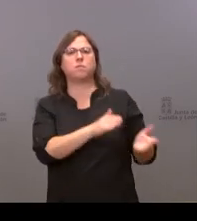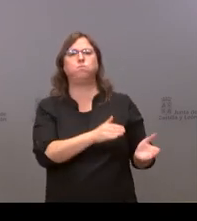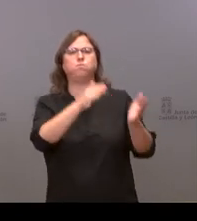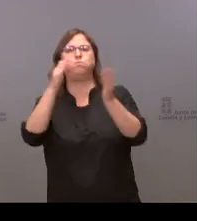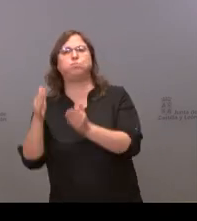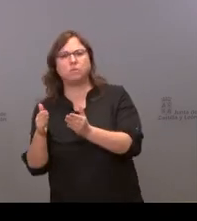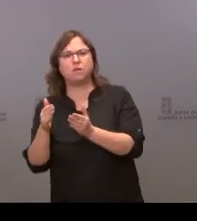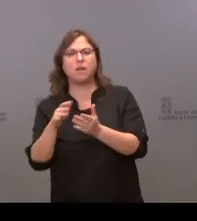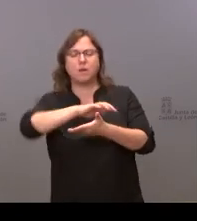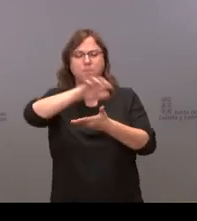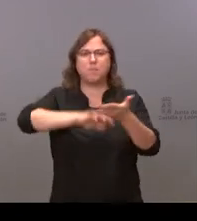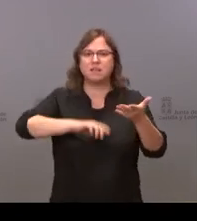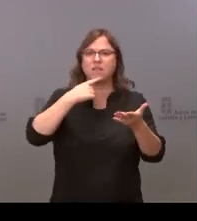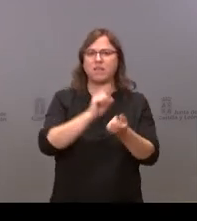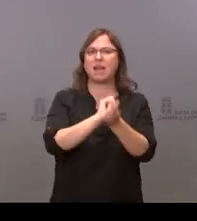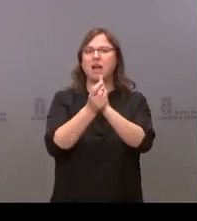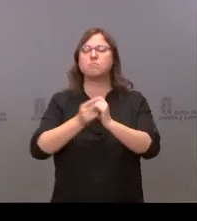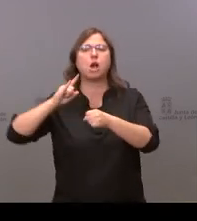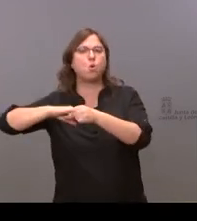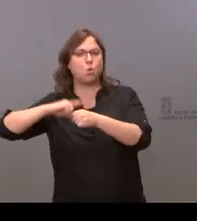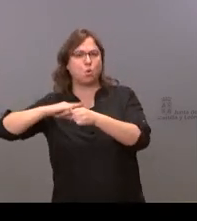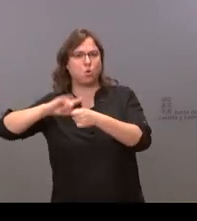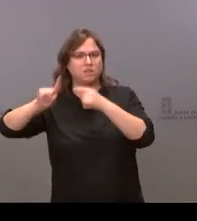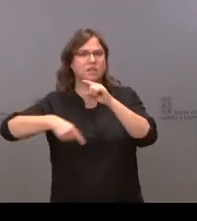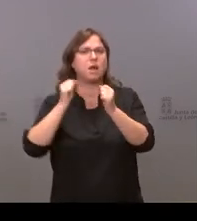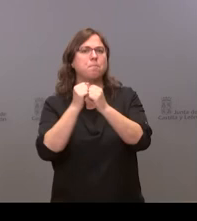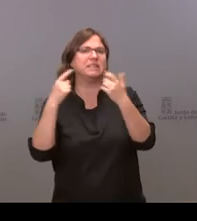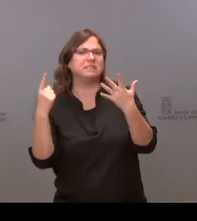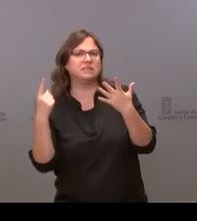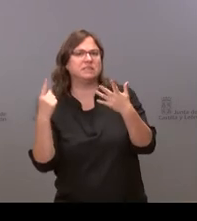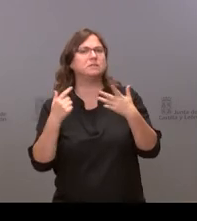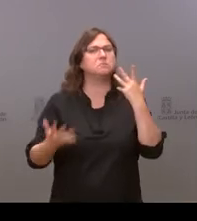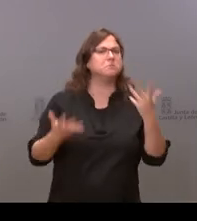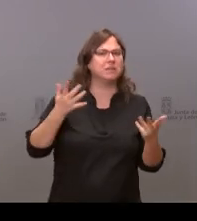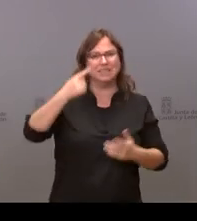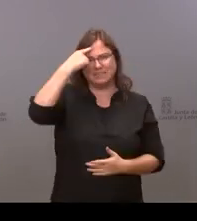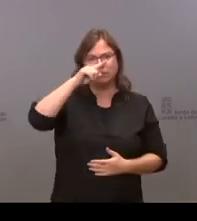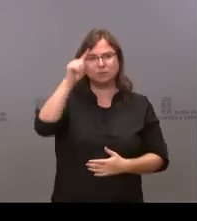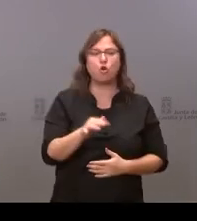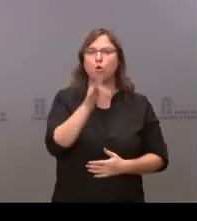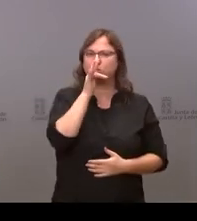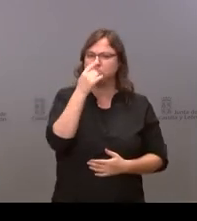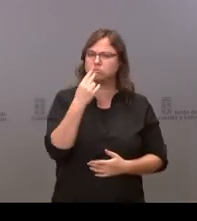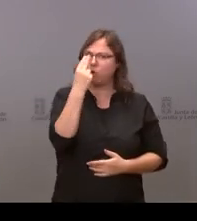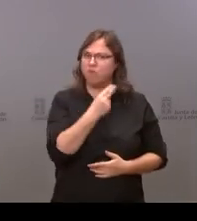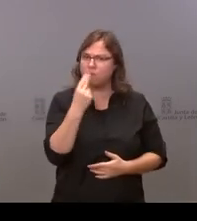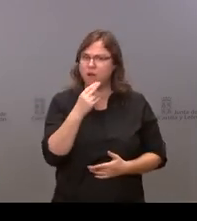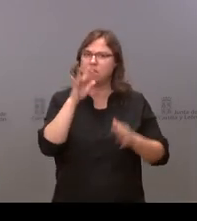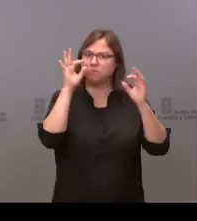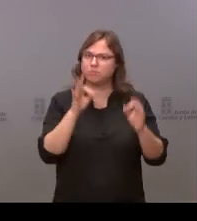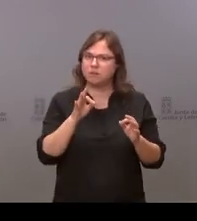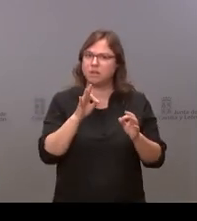en la nota de prensa que va a pasar al lunes al siguiente lunes solamente era por ver si se puede confirmar si efectivamente